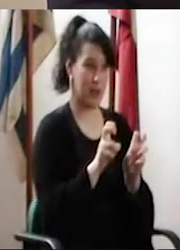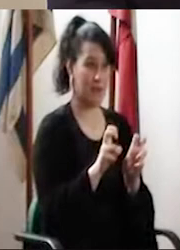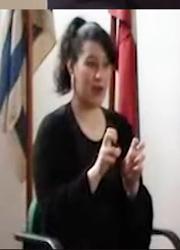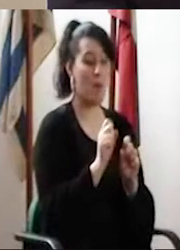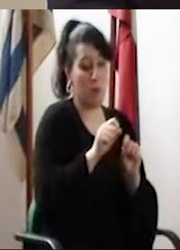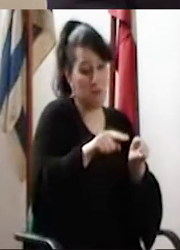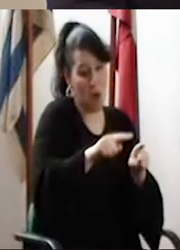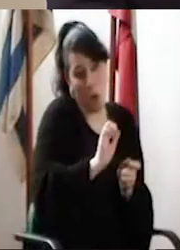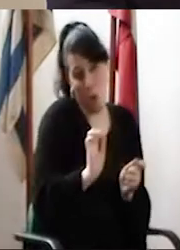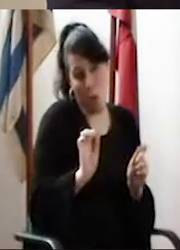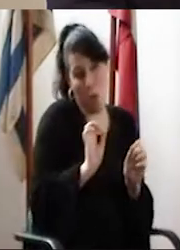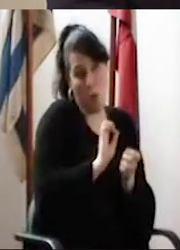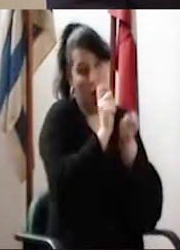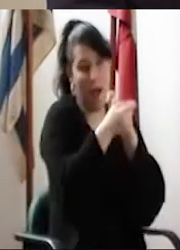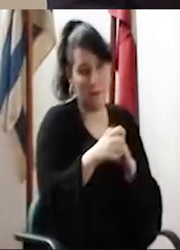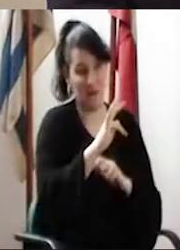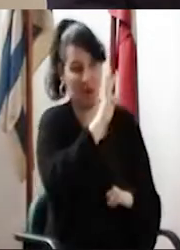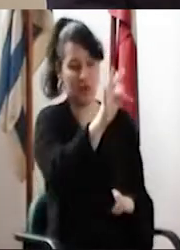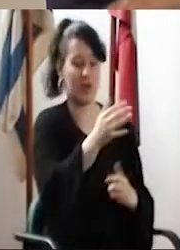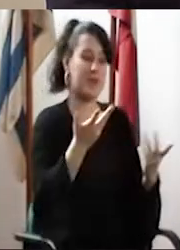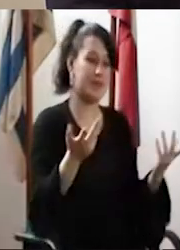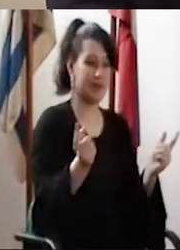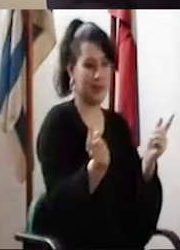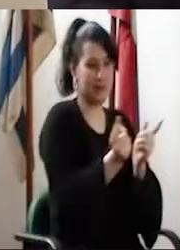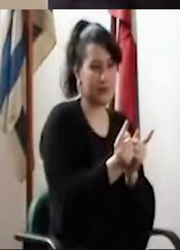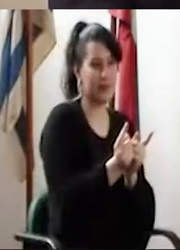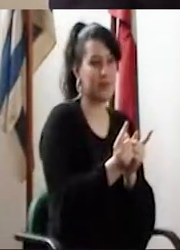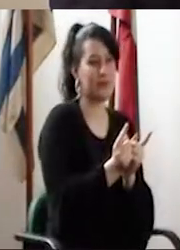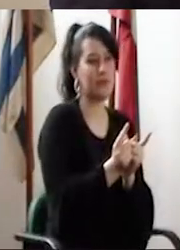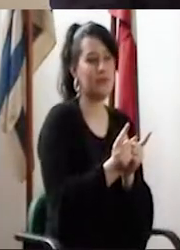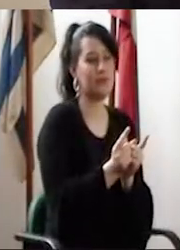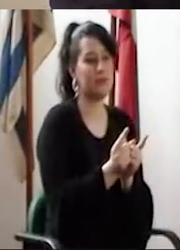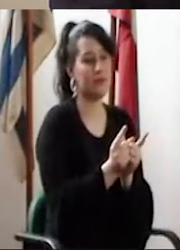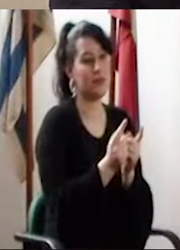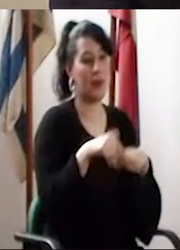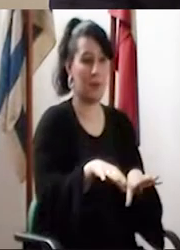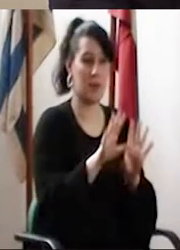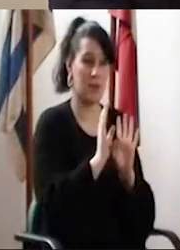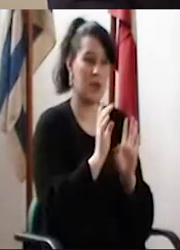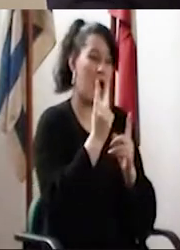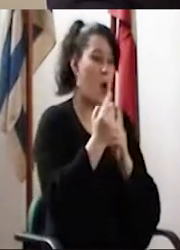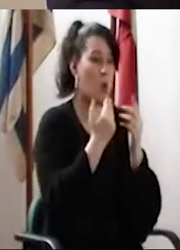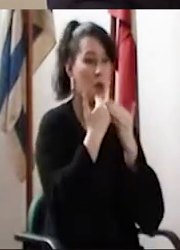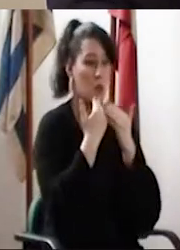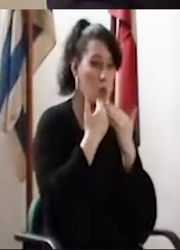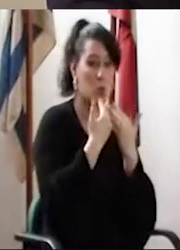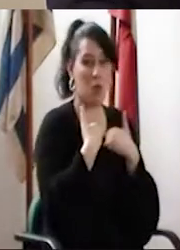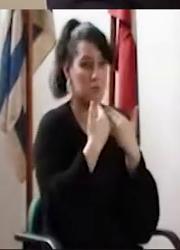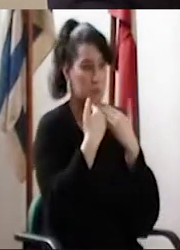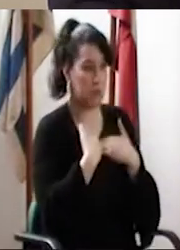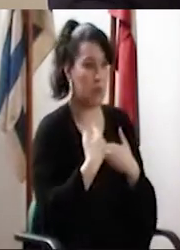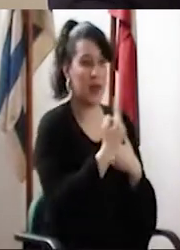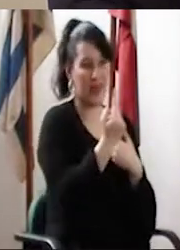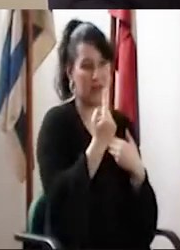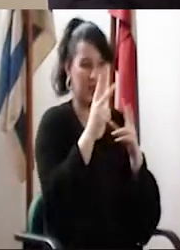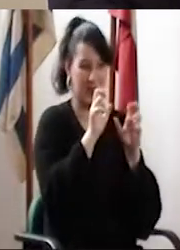ahí y puede que tome ese formato un otro distinto. En definitiva, y un poco para ir redondeando mi parte, después capaz que surgen algunas